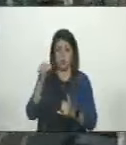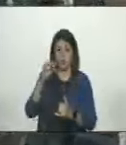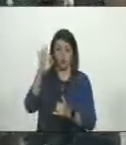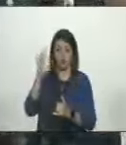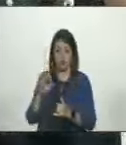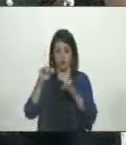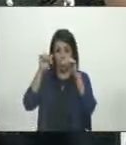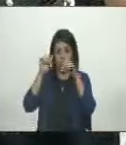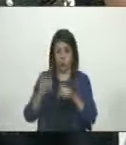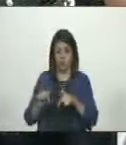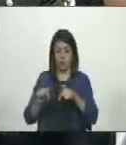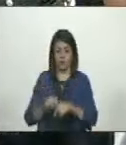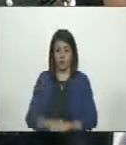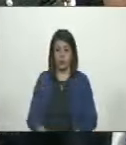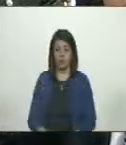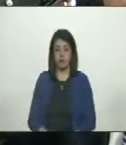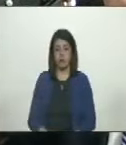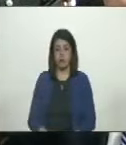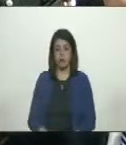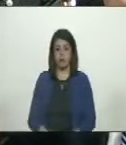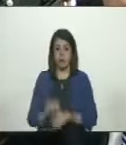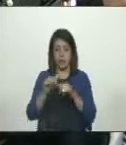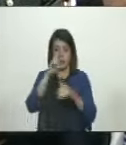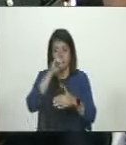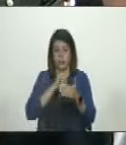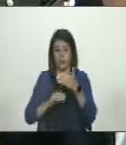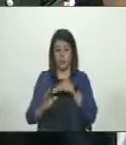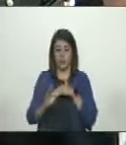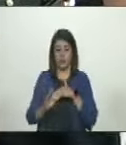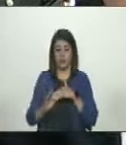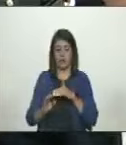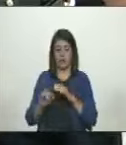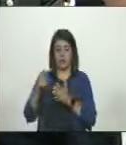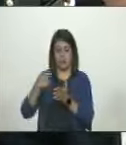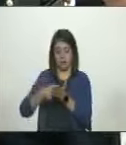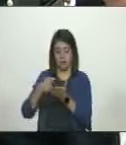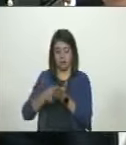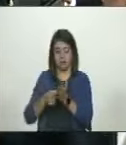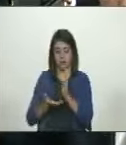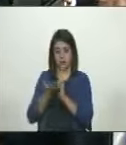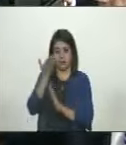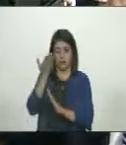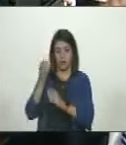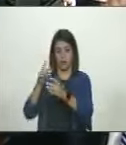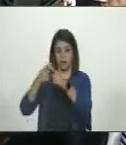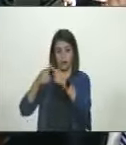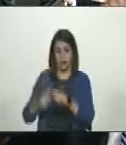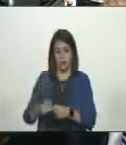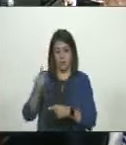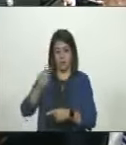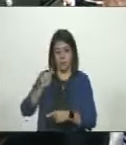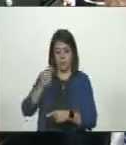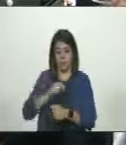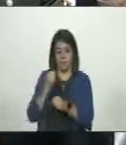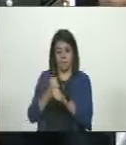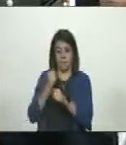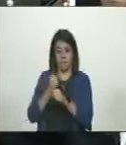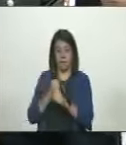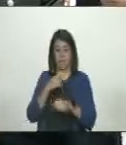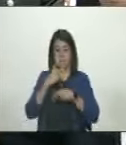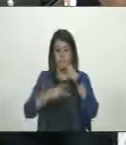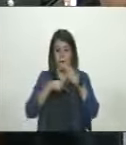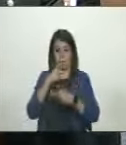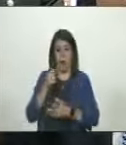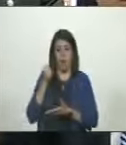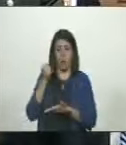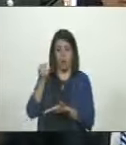la inflación de este año se habrá comido el incremento que estima el presupuesto con relación a salario. Entiendo que se aplica la política